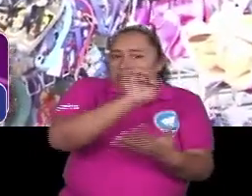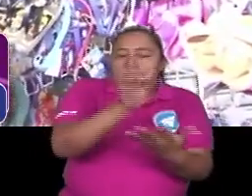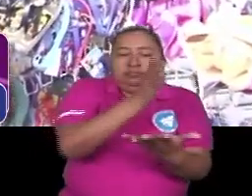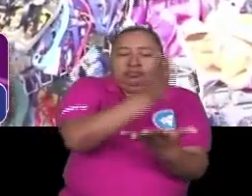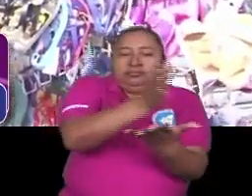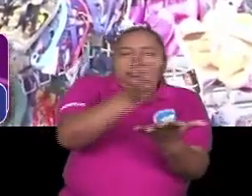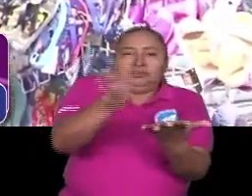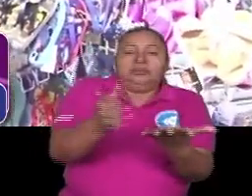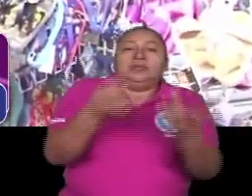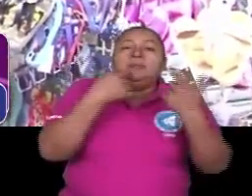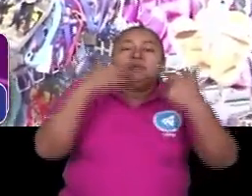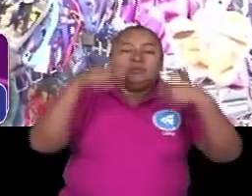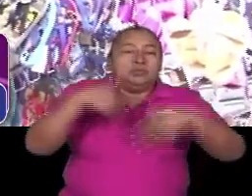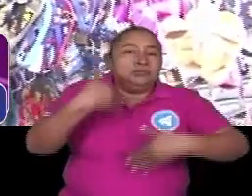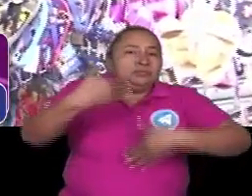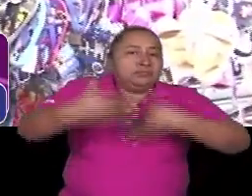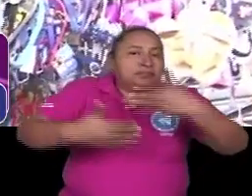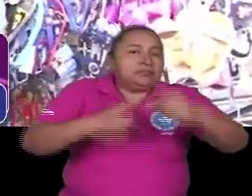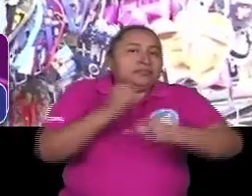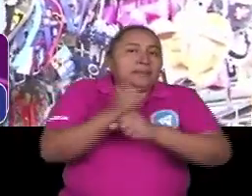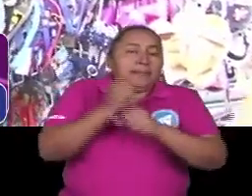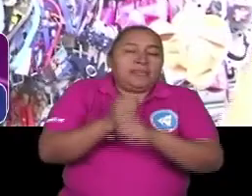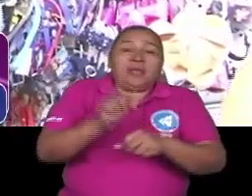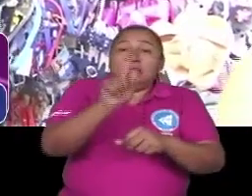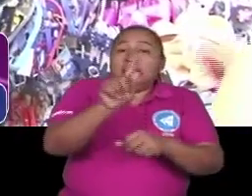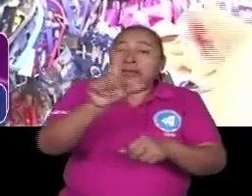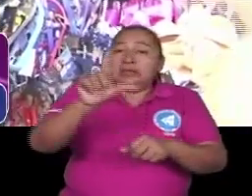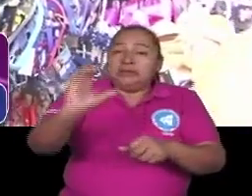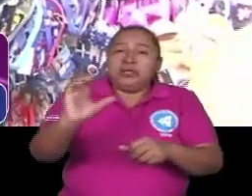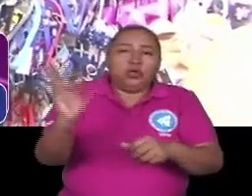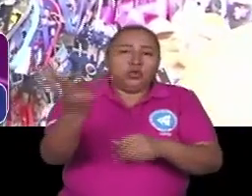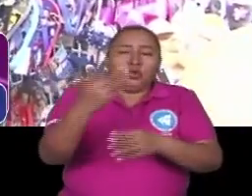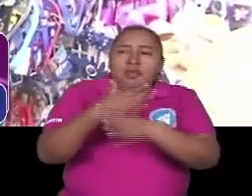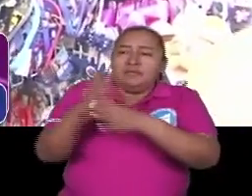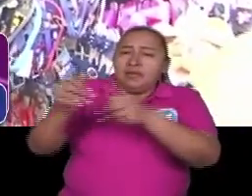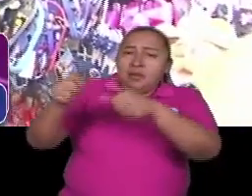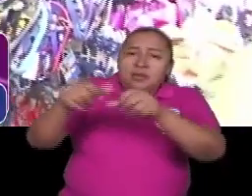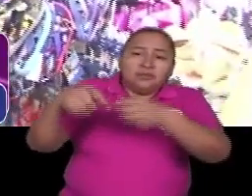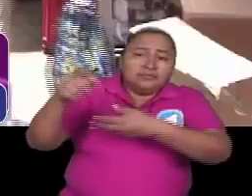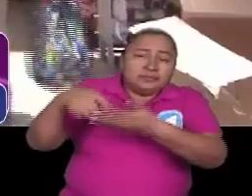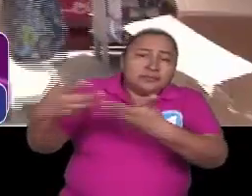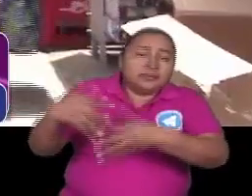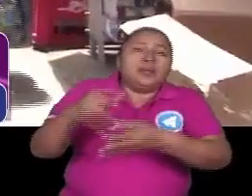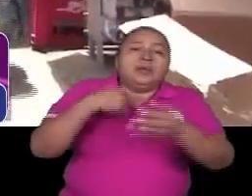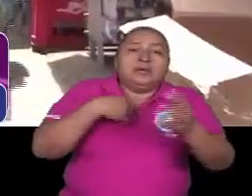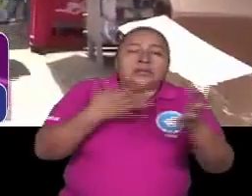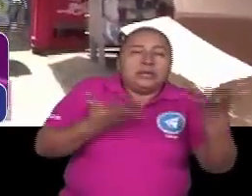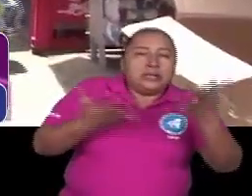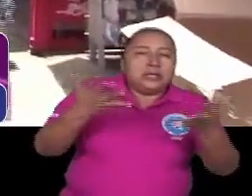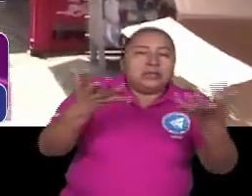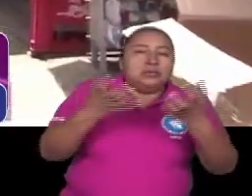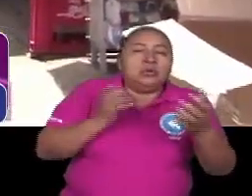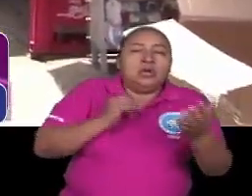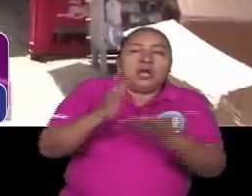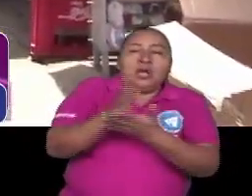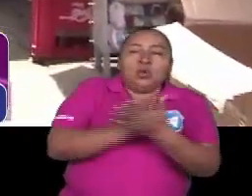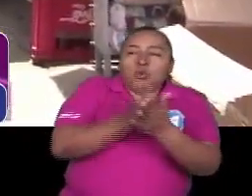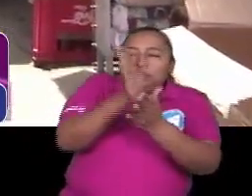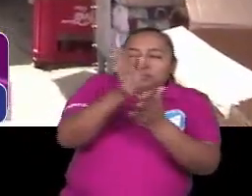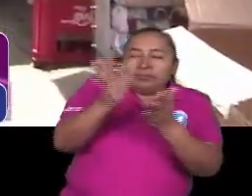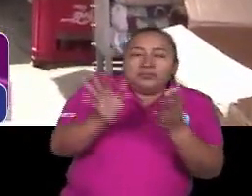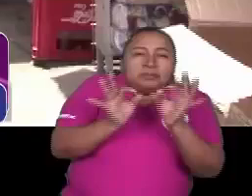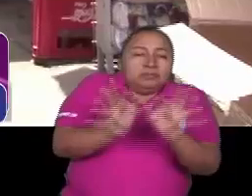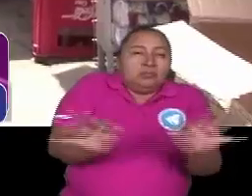que se ha ido trabajando tratados de libre comercio por todos lados conservando los puntos torales y